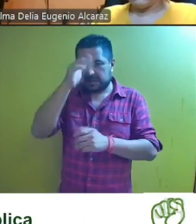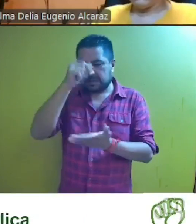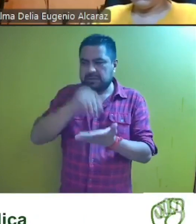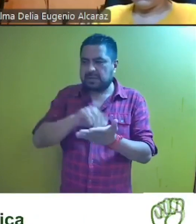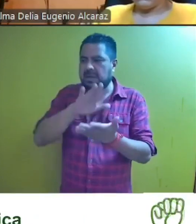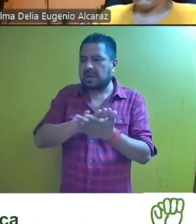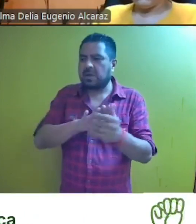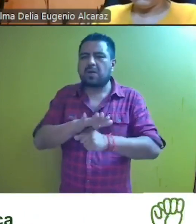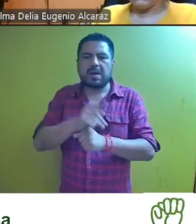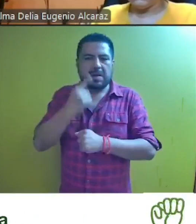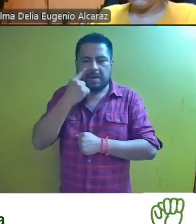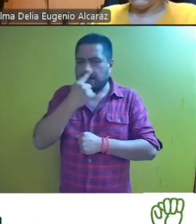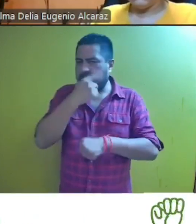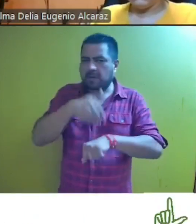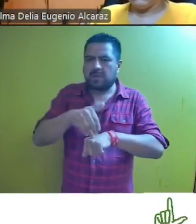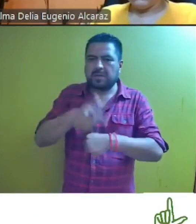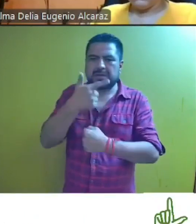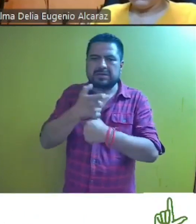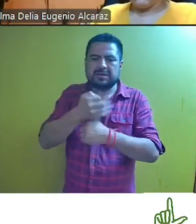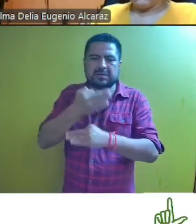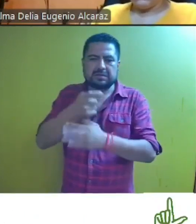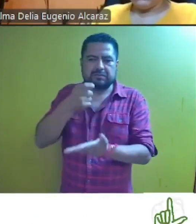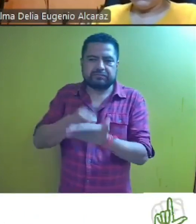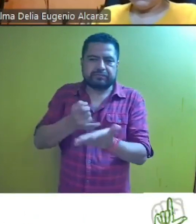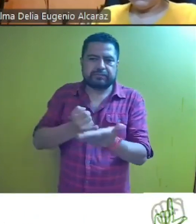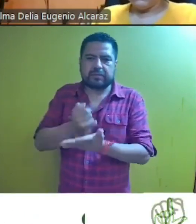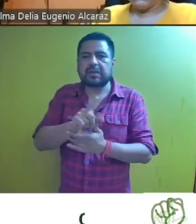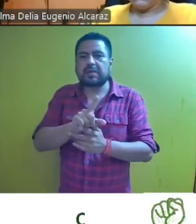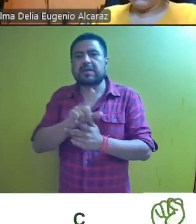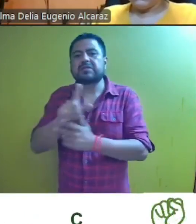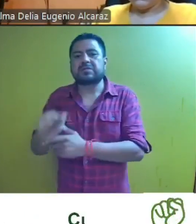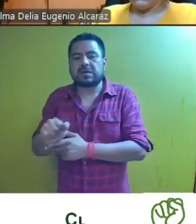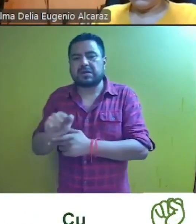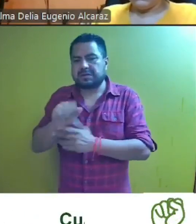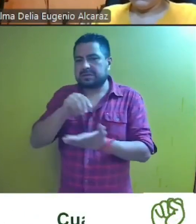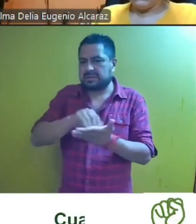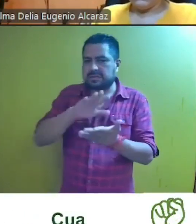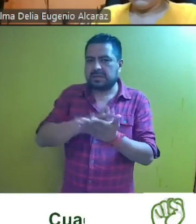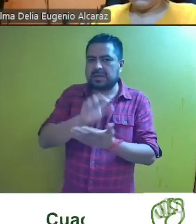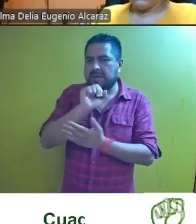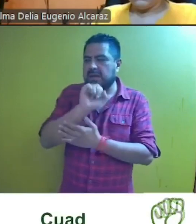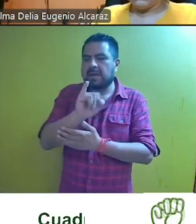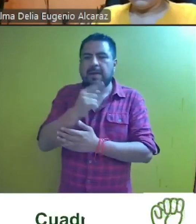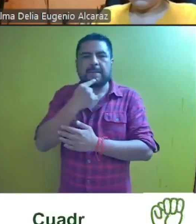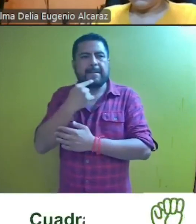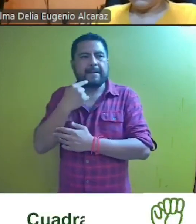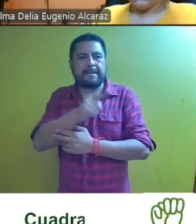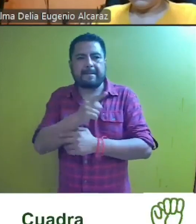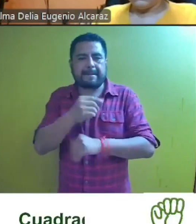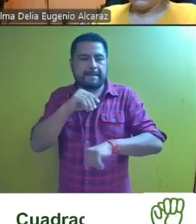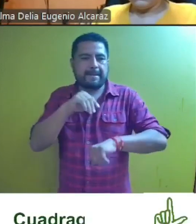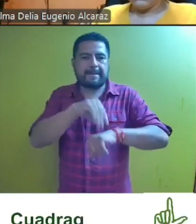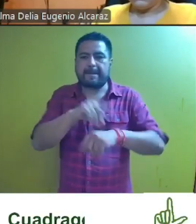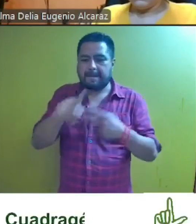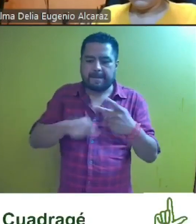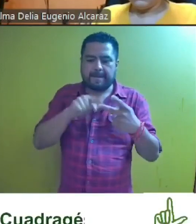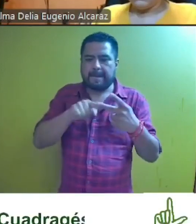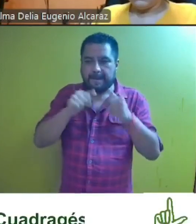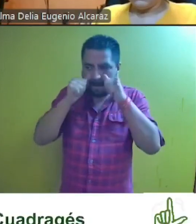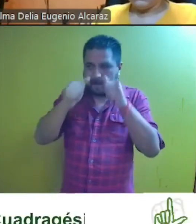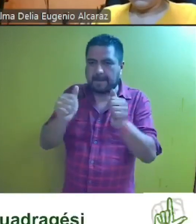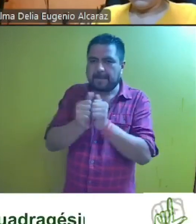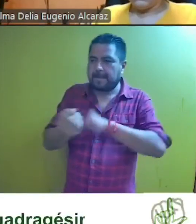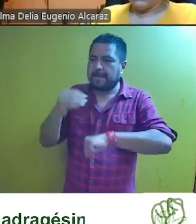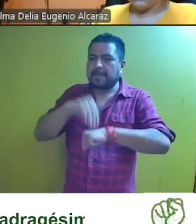establecido en el considerando séptimo de la presente sentencia en consecuencia se confirma la resolución impugnada segundo en cumplimiento de la